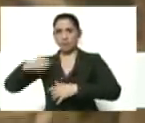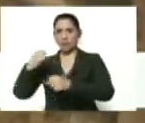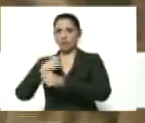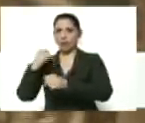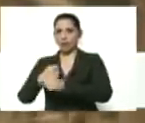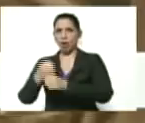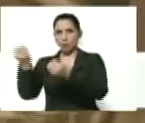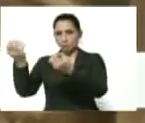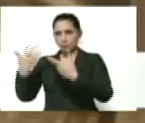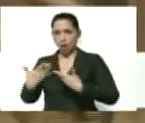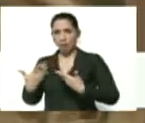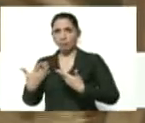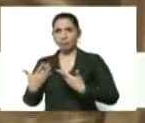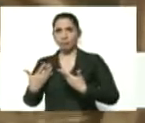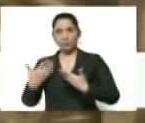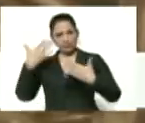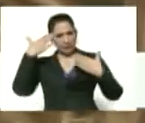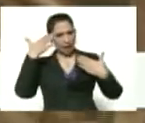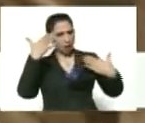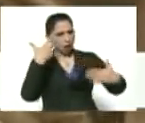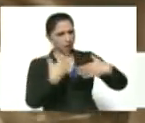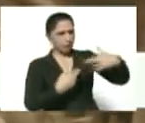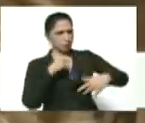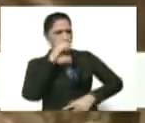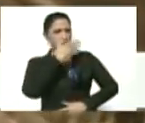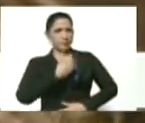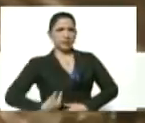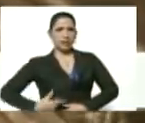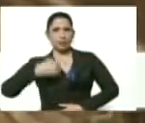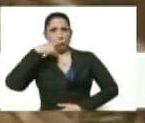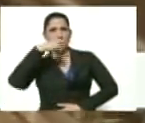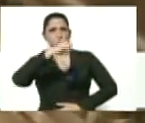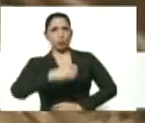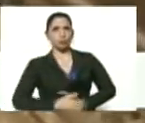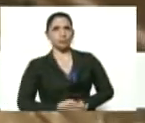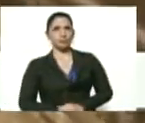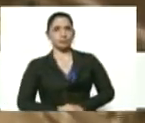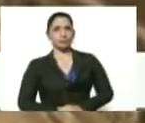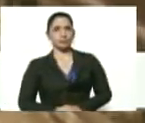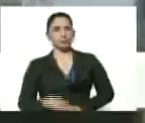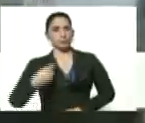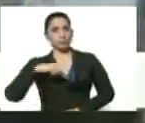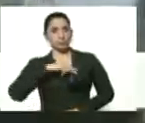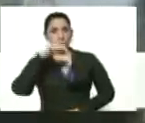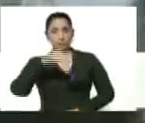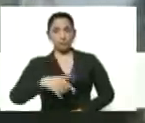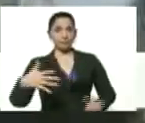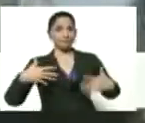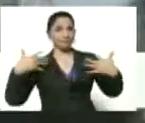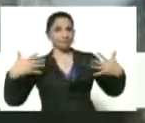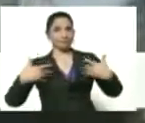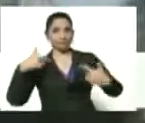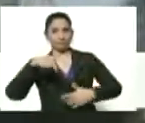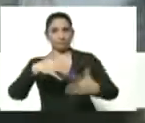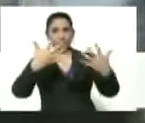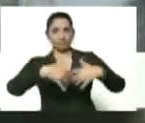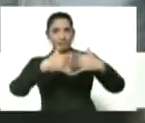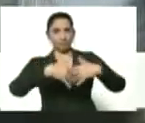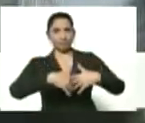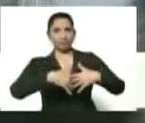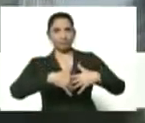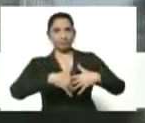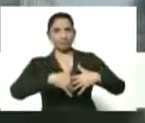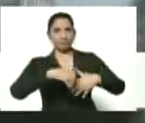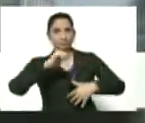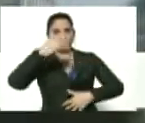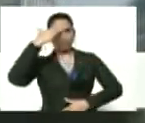un comentario un saludo revolucionario presidente Nicolás Maduro estamos aquí muy contentos desde la planta general José